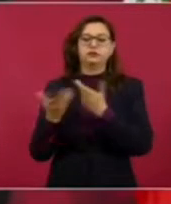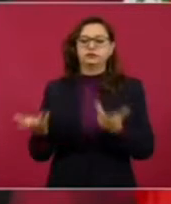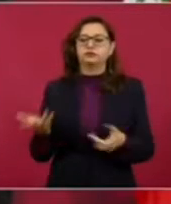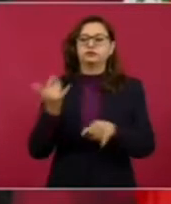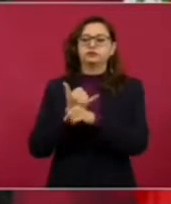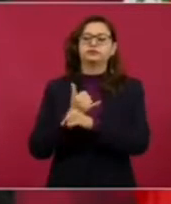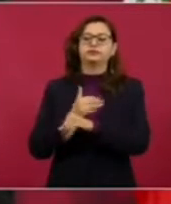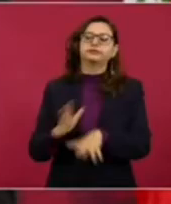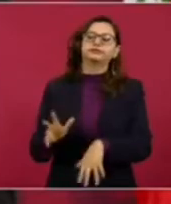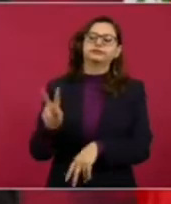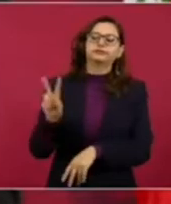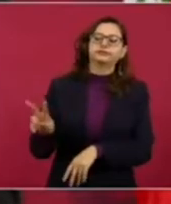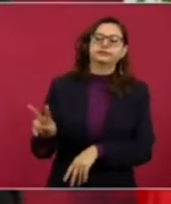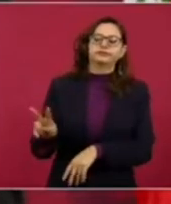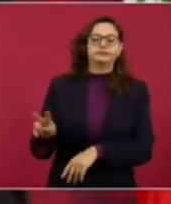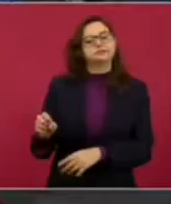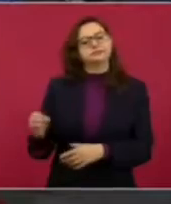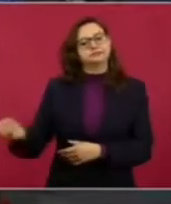mandan información.